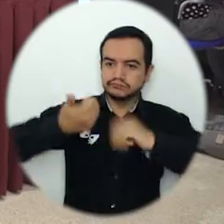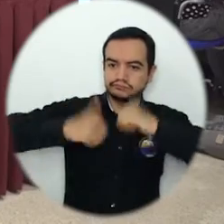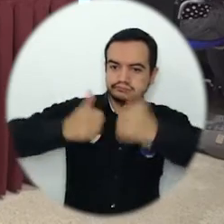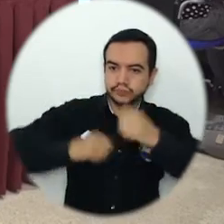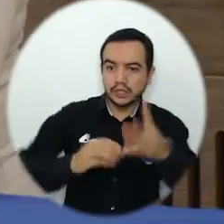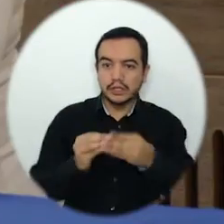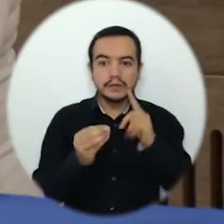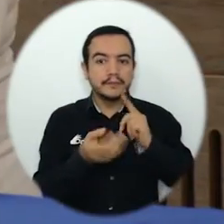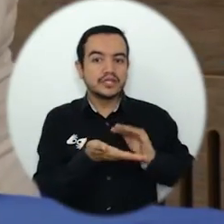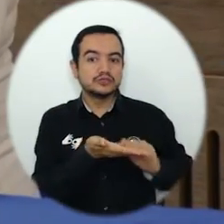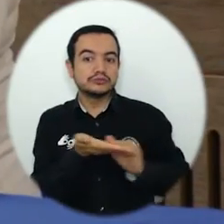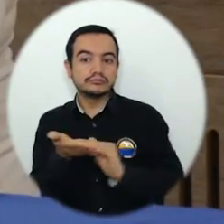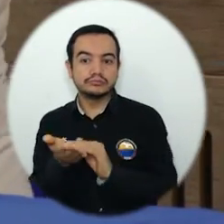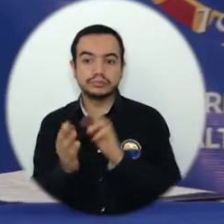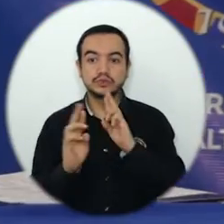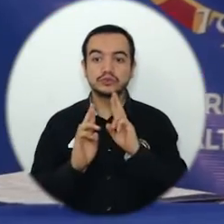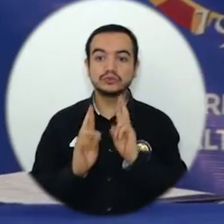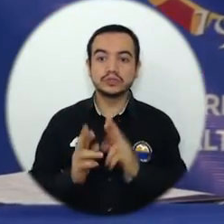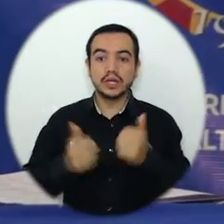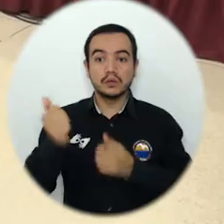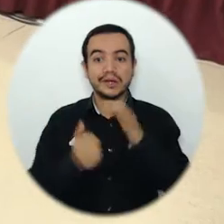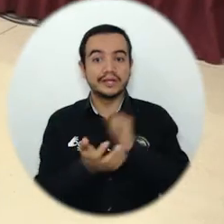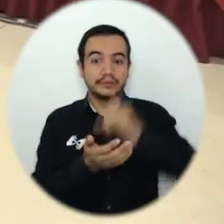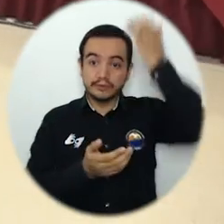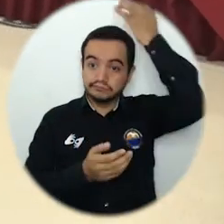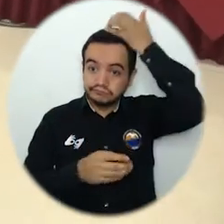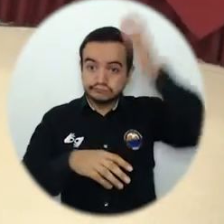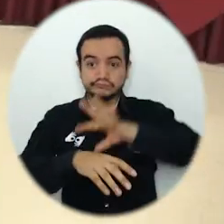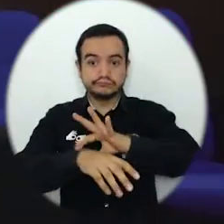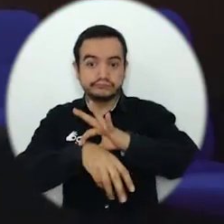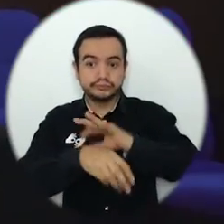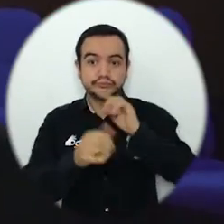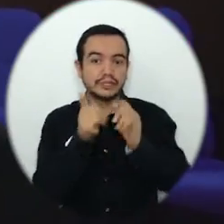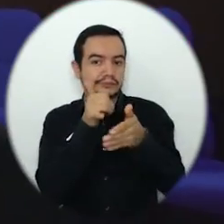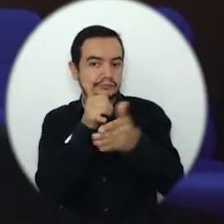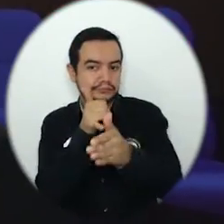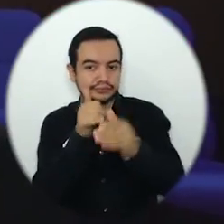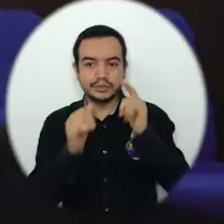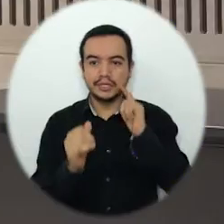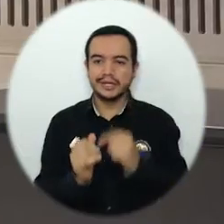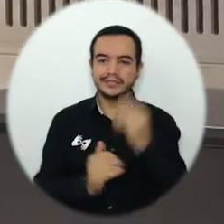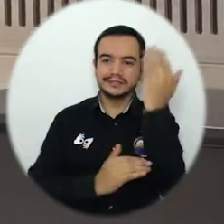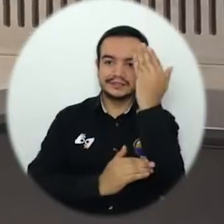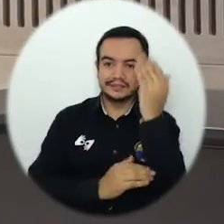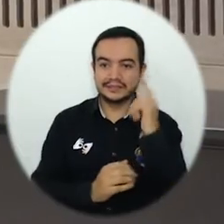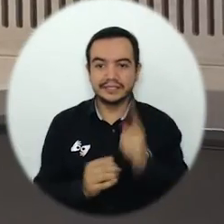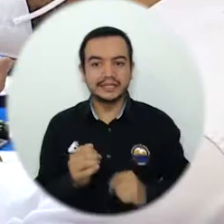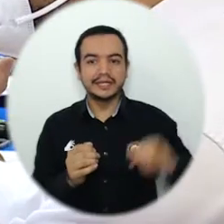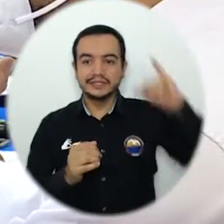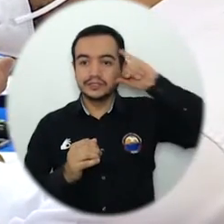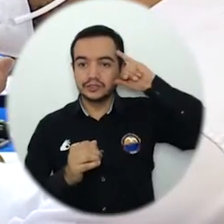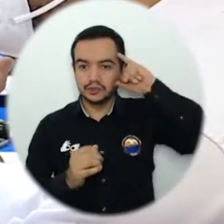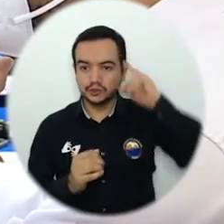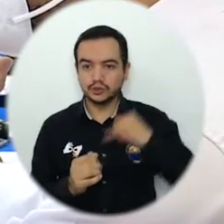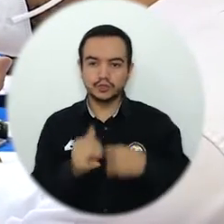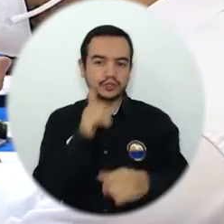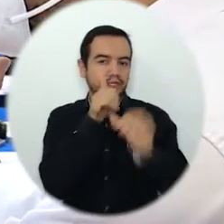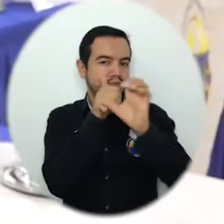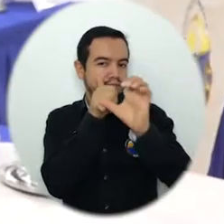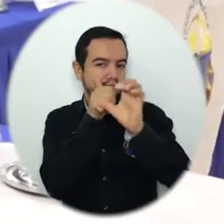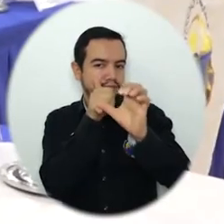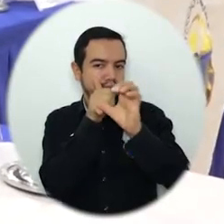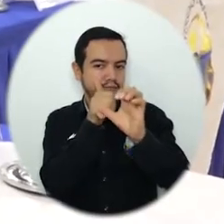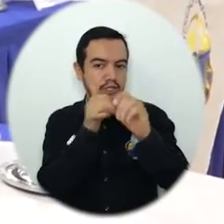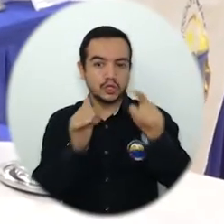resolución de programas como medicina, enfermería, ingeniería pesquera, cine y audiovisuales, psicología, ingeniería de sistemas,